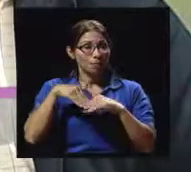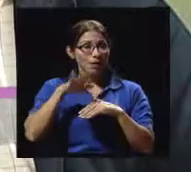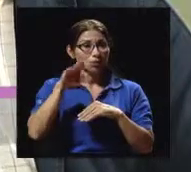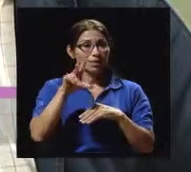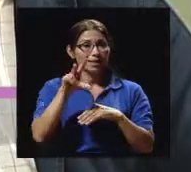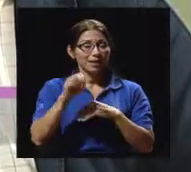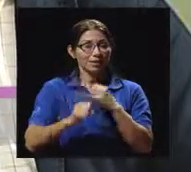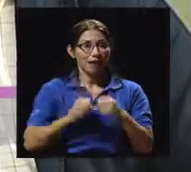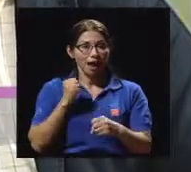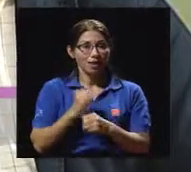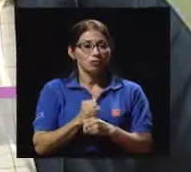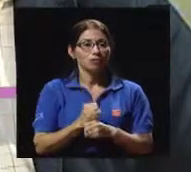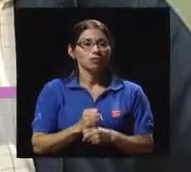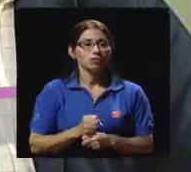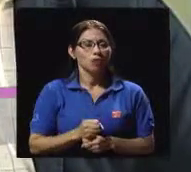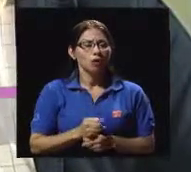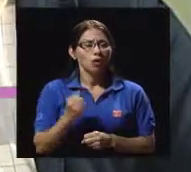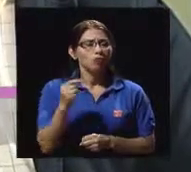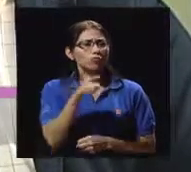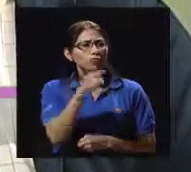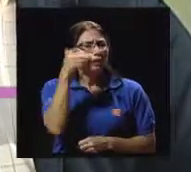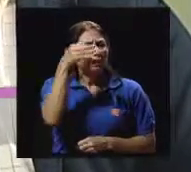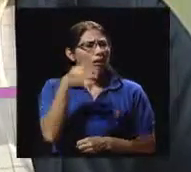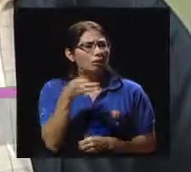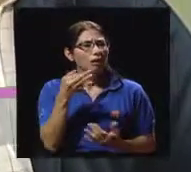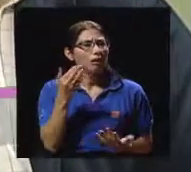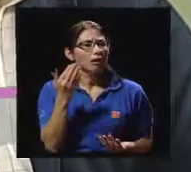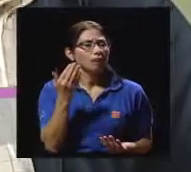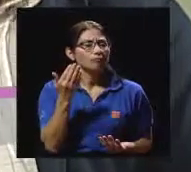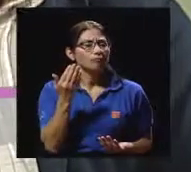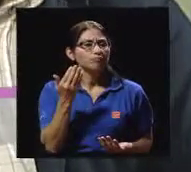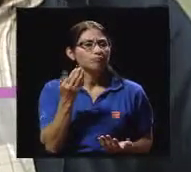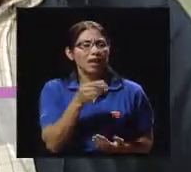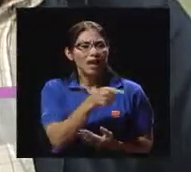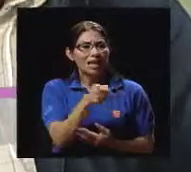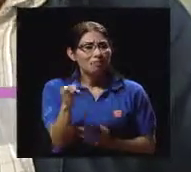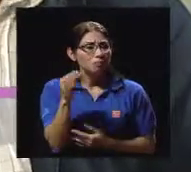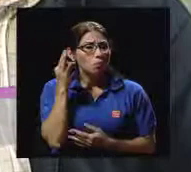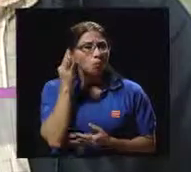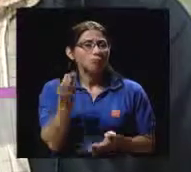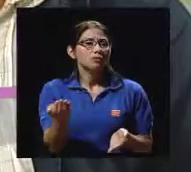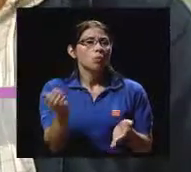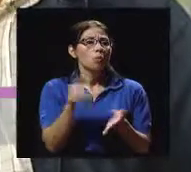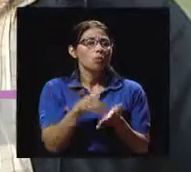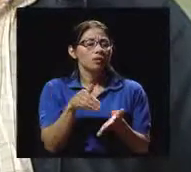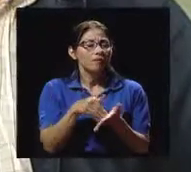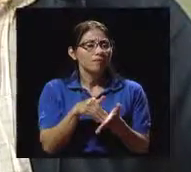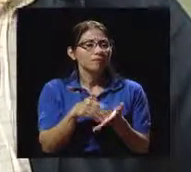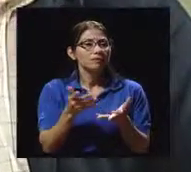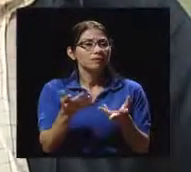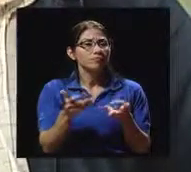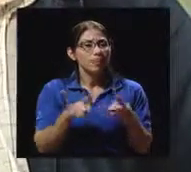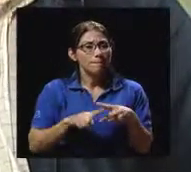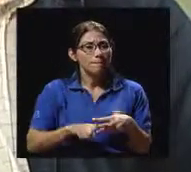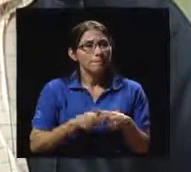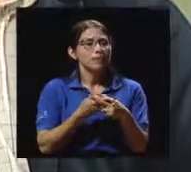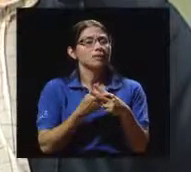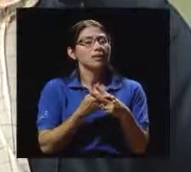años, ¿por qué cree usted que vuelven ellas a tener o empiezan a tener este